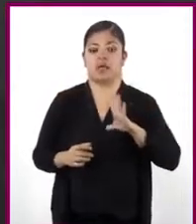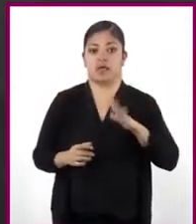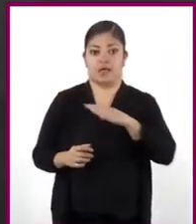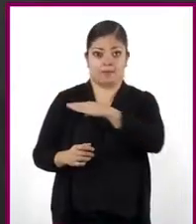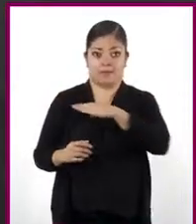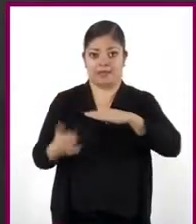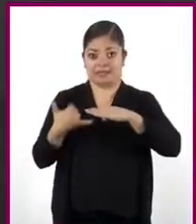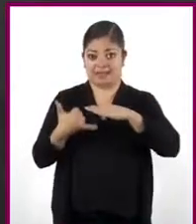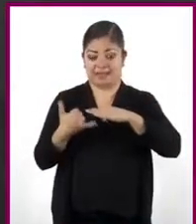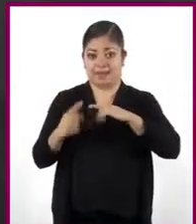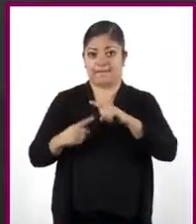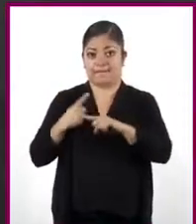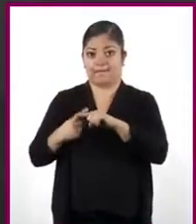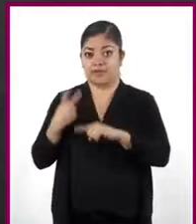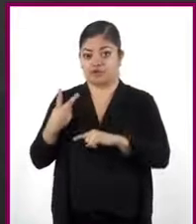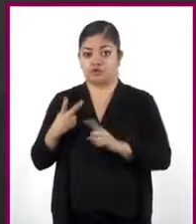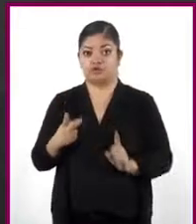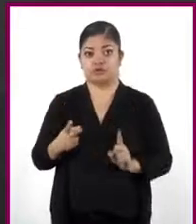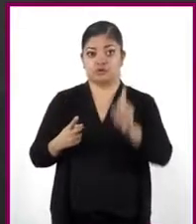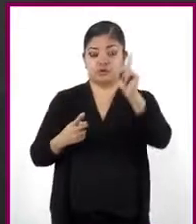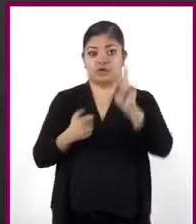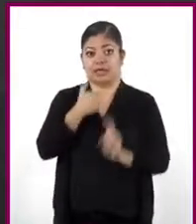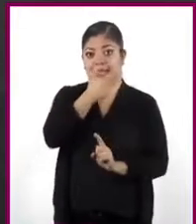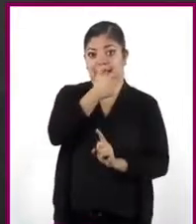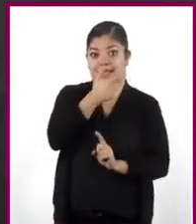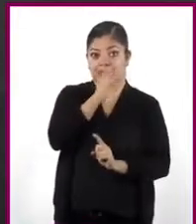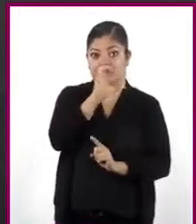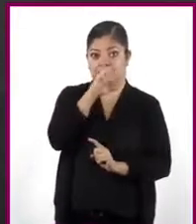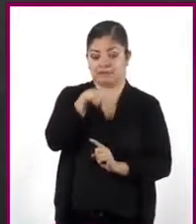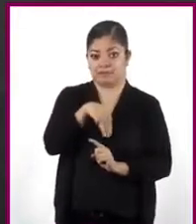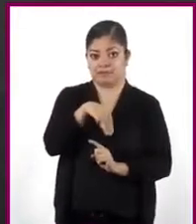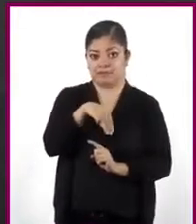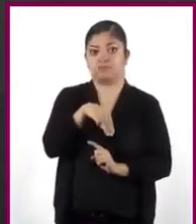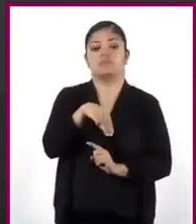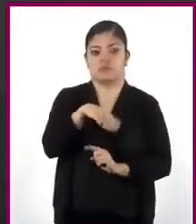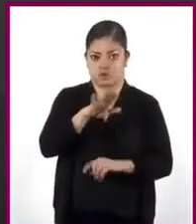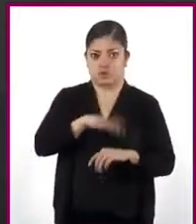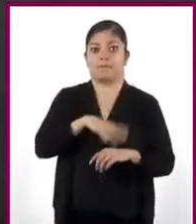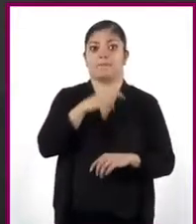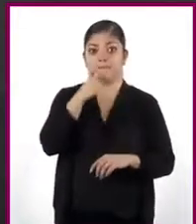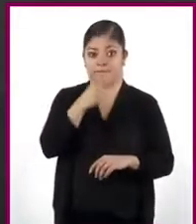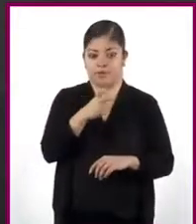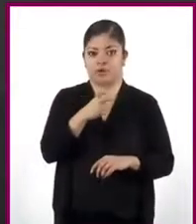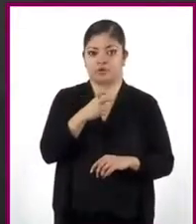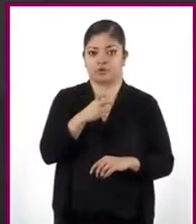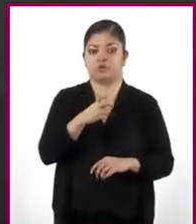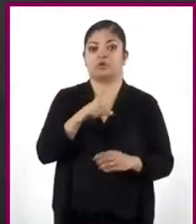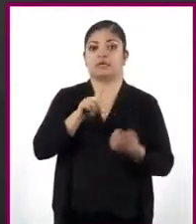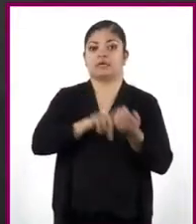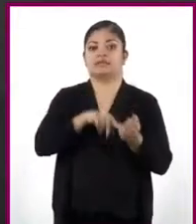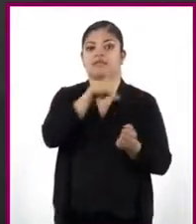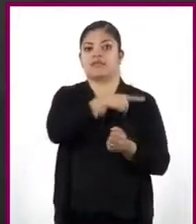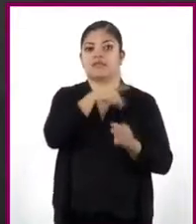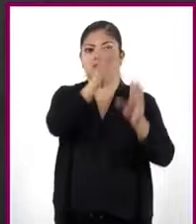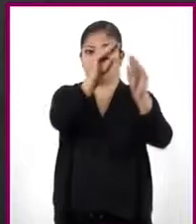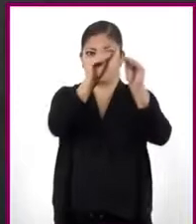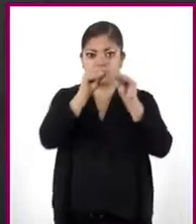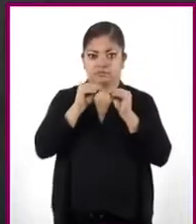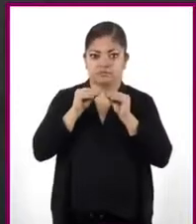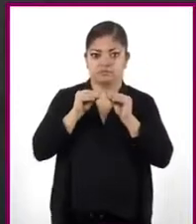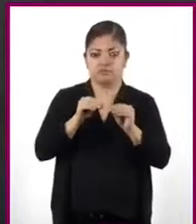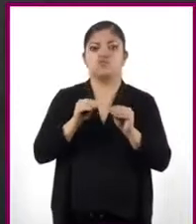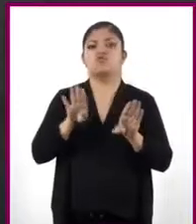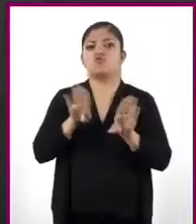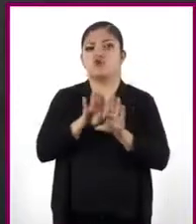centímetros y la altura es x centímetros, entonces, en este caso, la expresión algebraica para